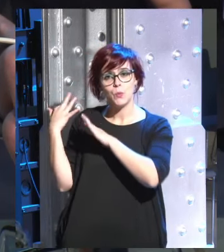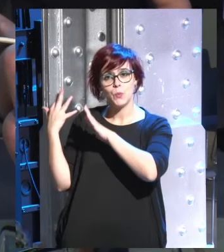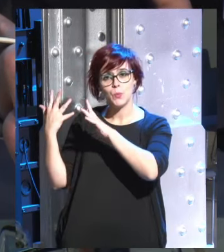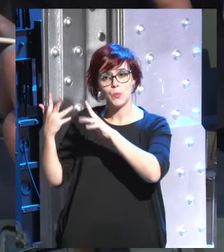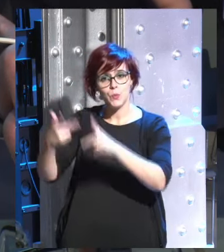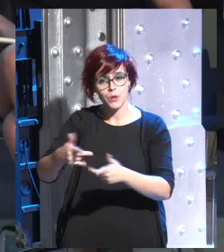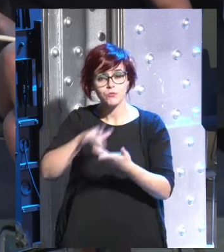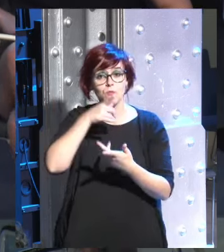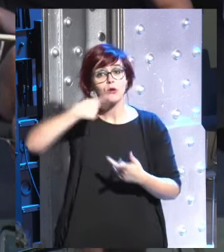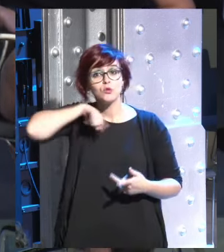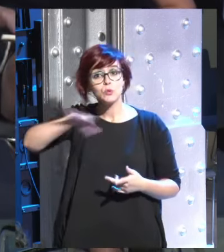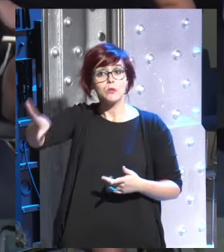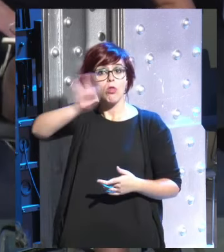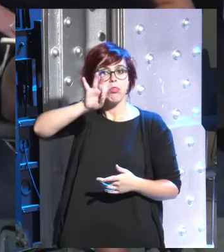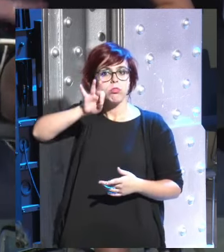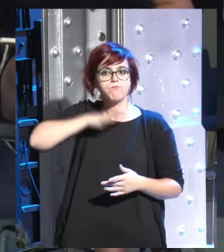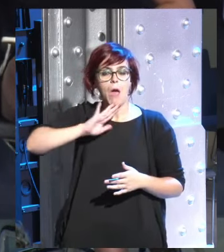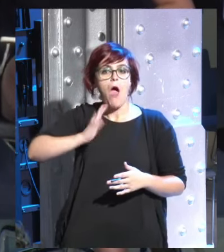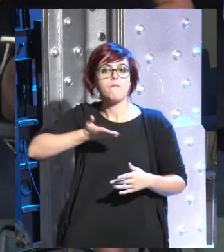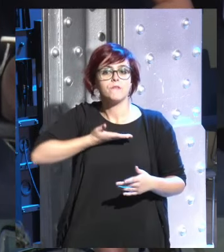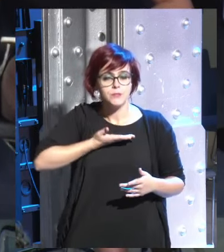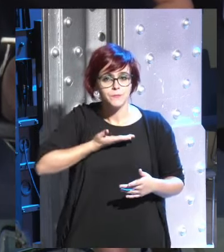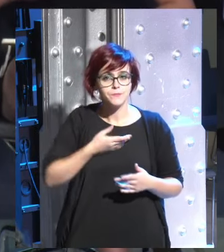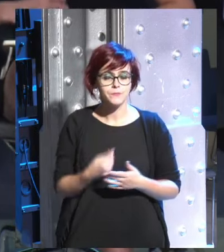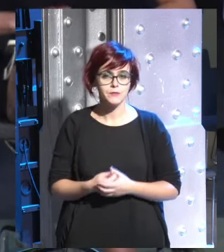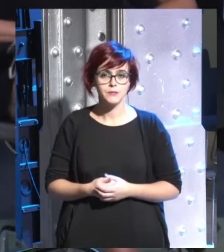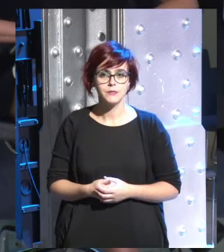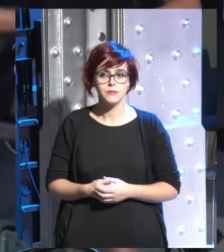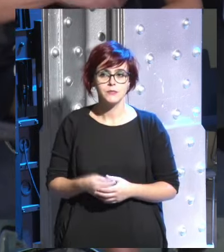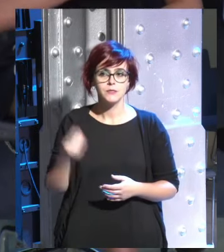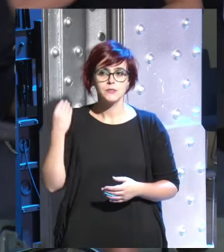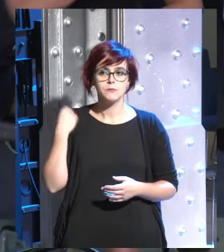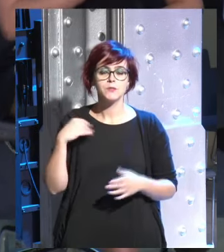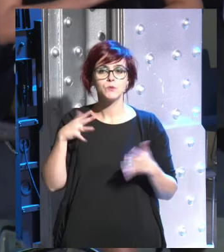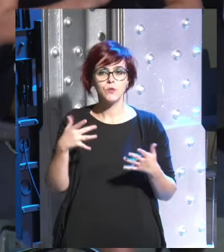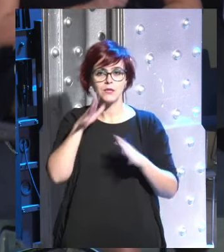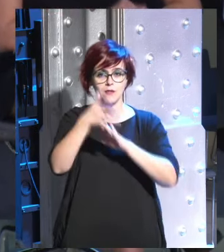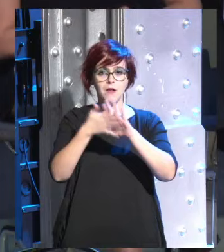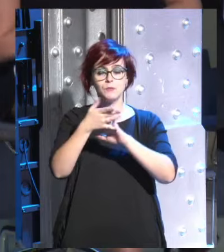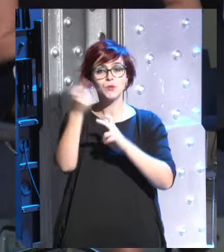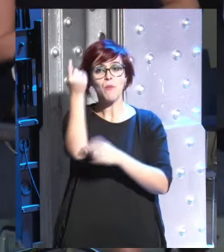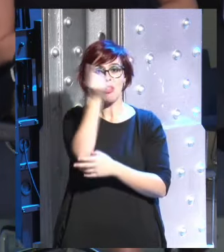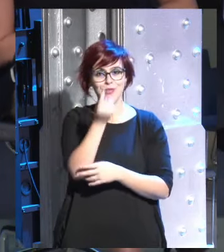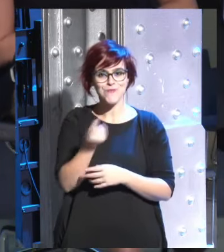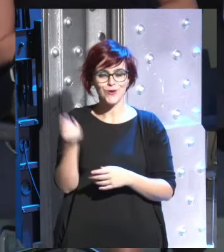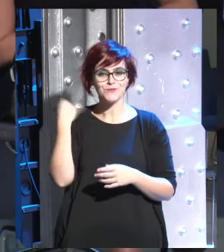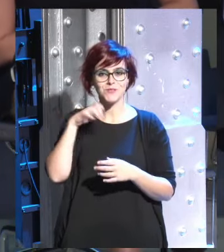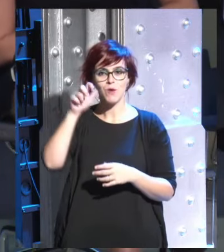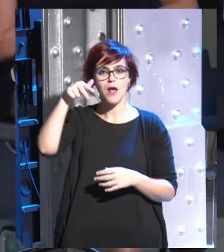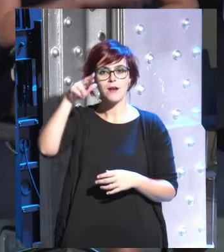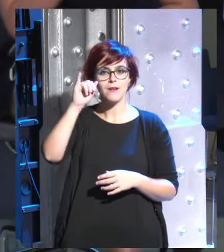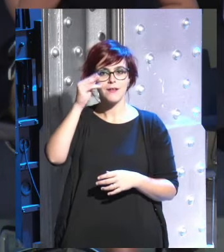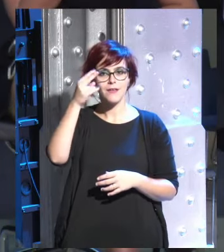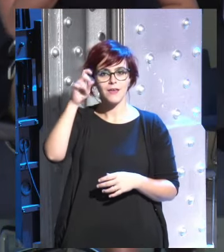a decisiones que tomamos nosotros mismos cosas y monos no son un símbolo del apocalipsis vamos a ver cómo van los dibujos de Enrique